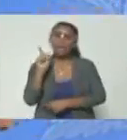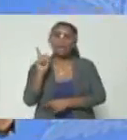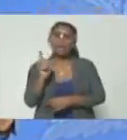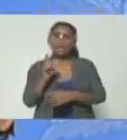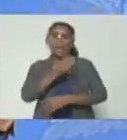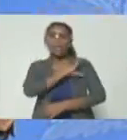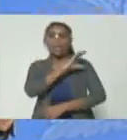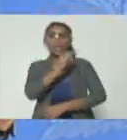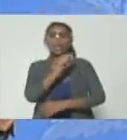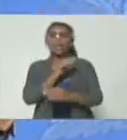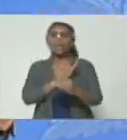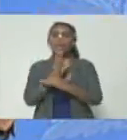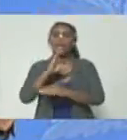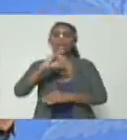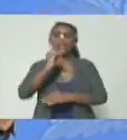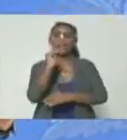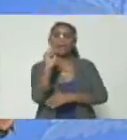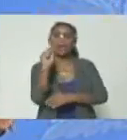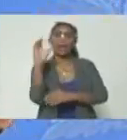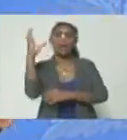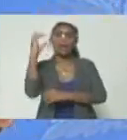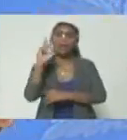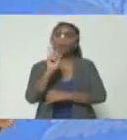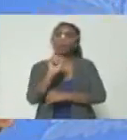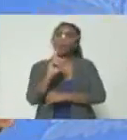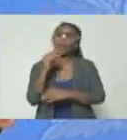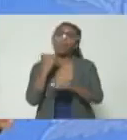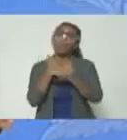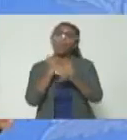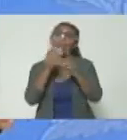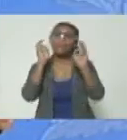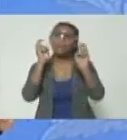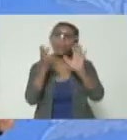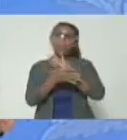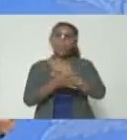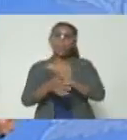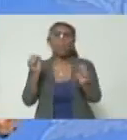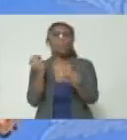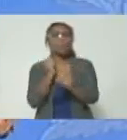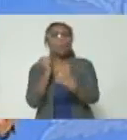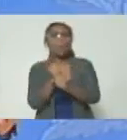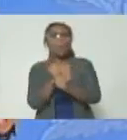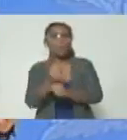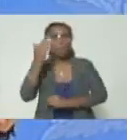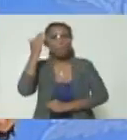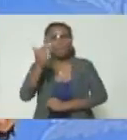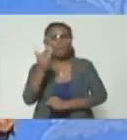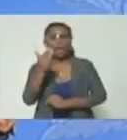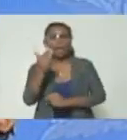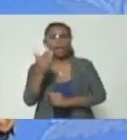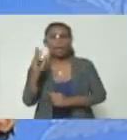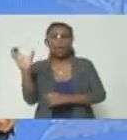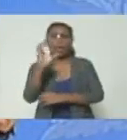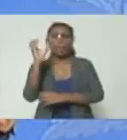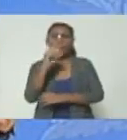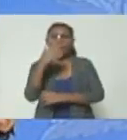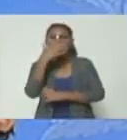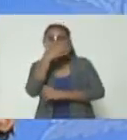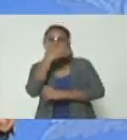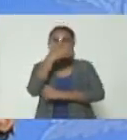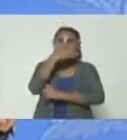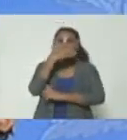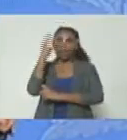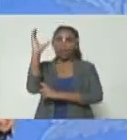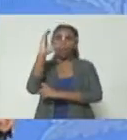a Colombia no tiene que ver con las operaciones de paramilitarismo colombiano de terrorismo colombiano